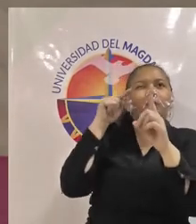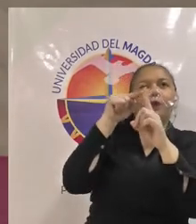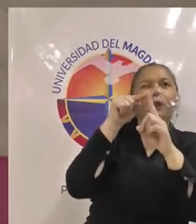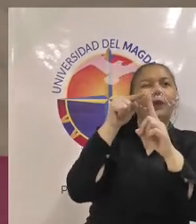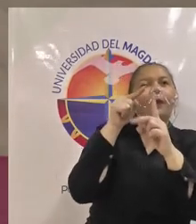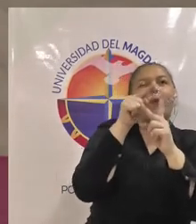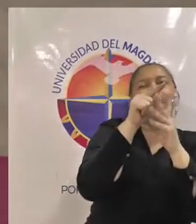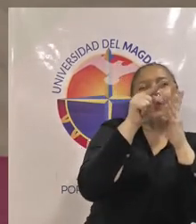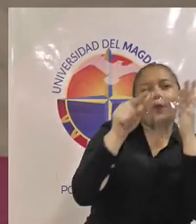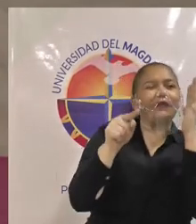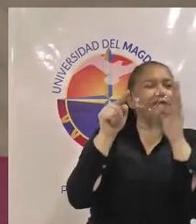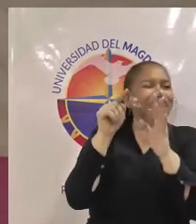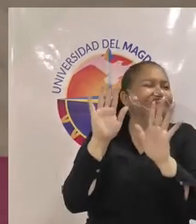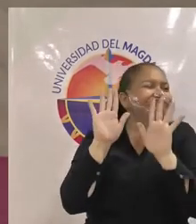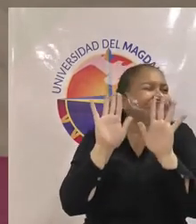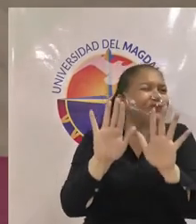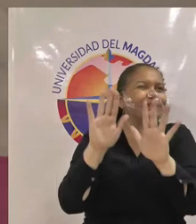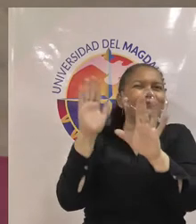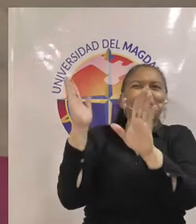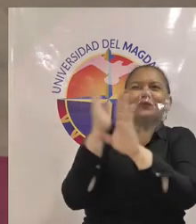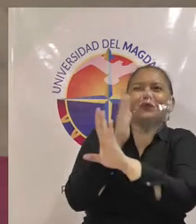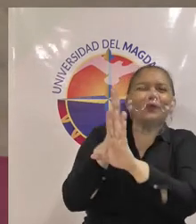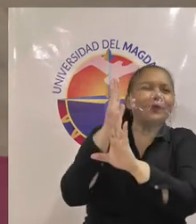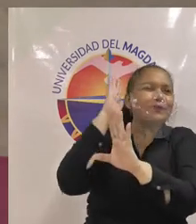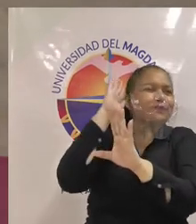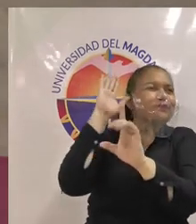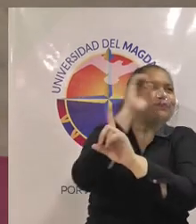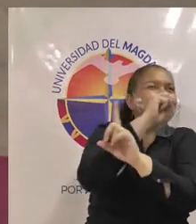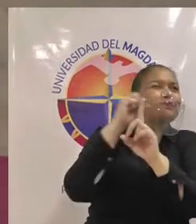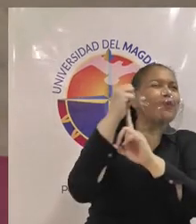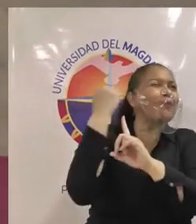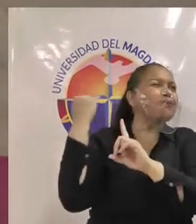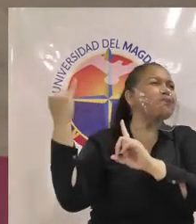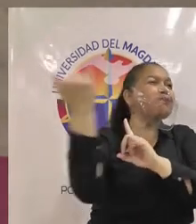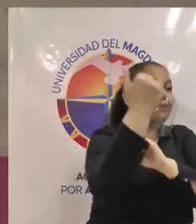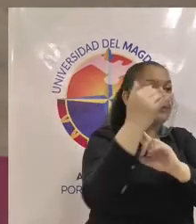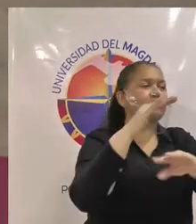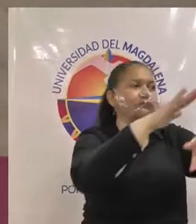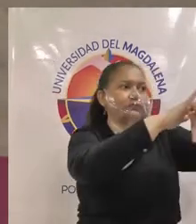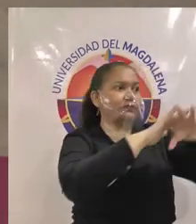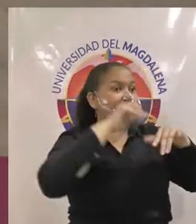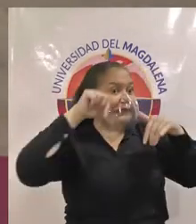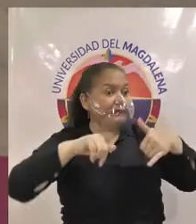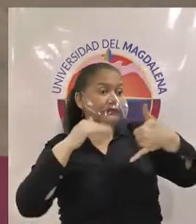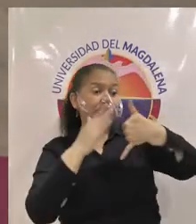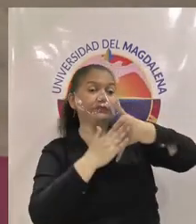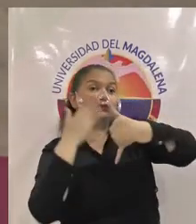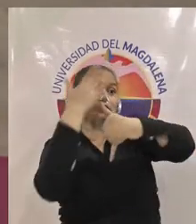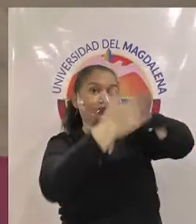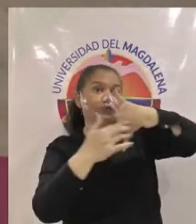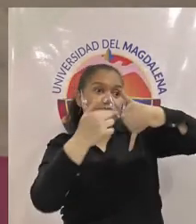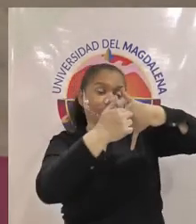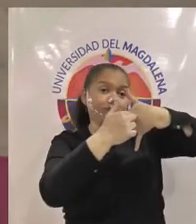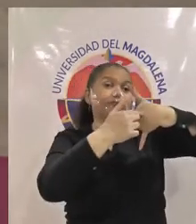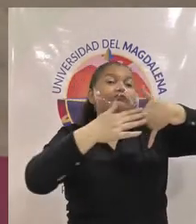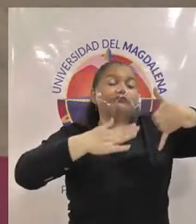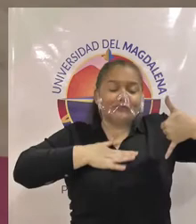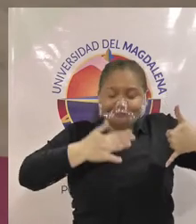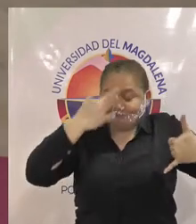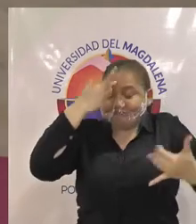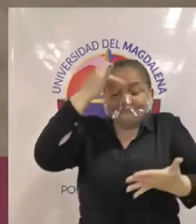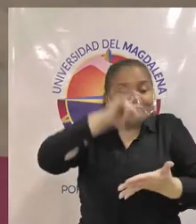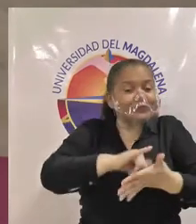está pasando en esta sociedad es muy importante que esta universidad siendo una de las mejores de la región Caribe a título personal lo puedo decir